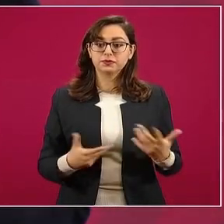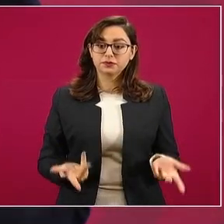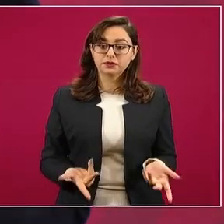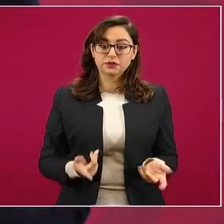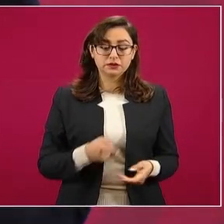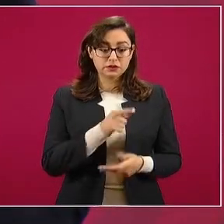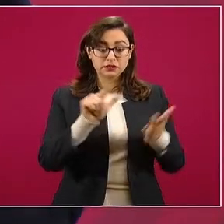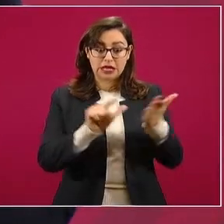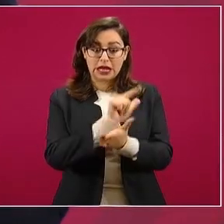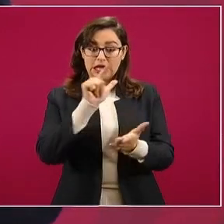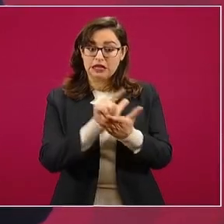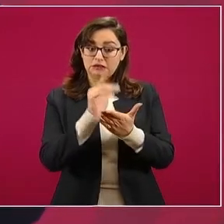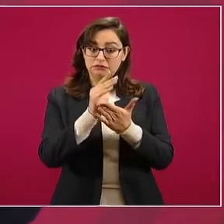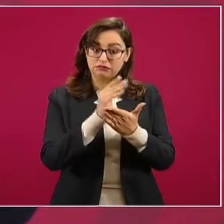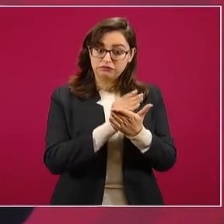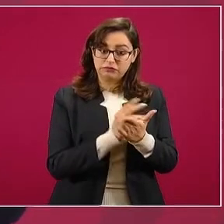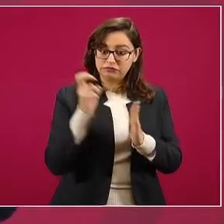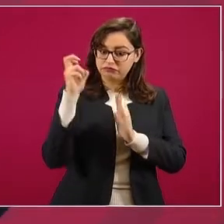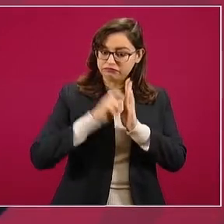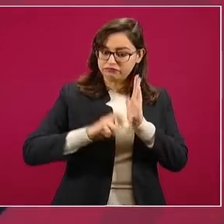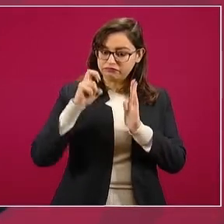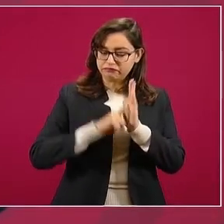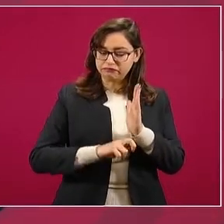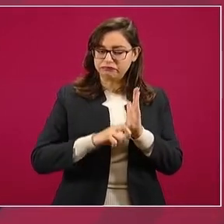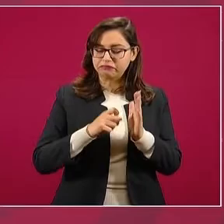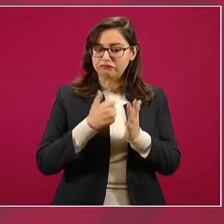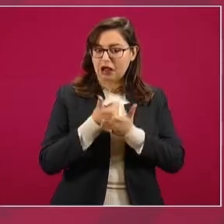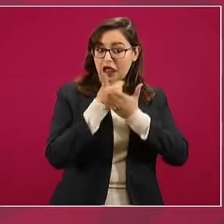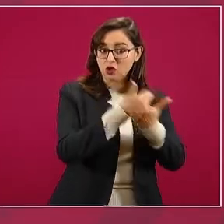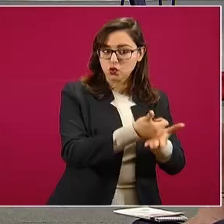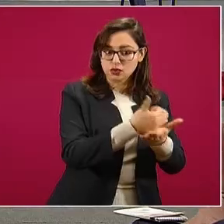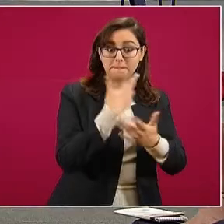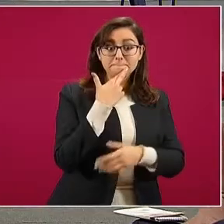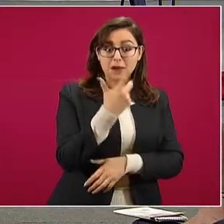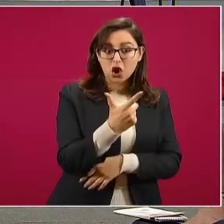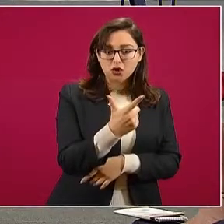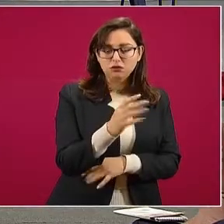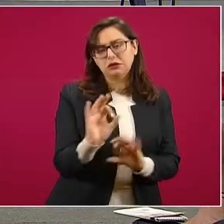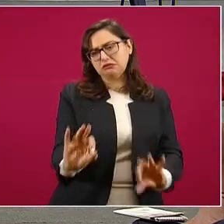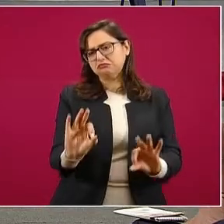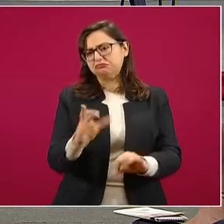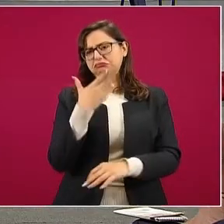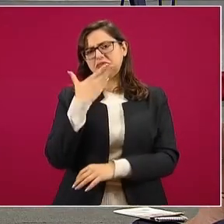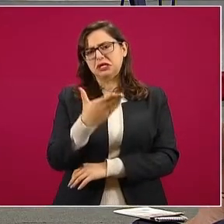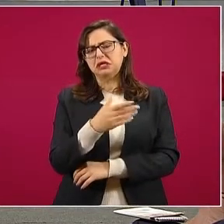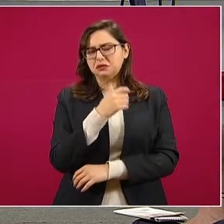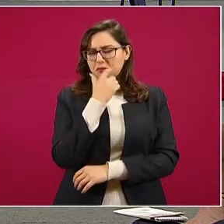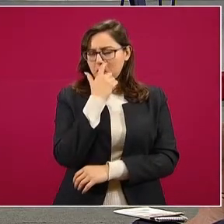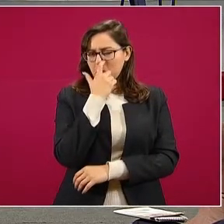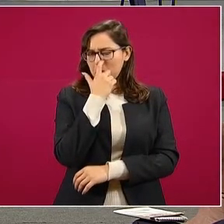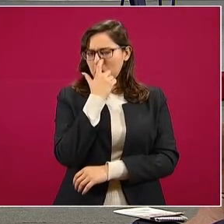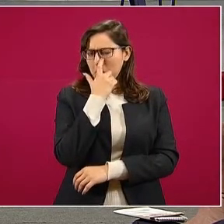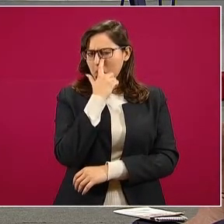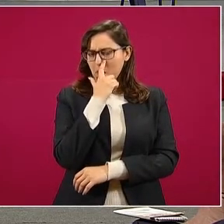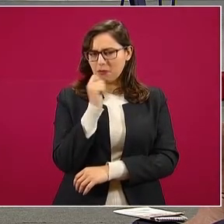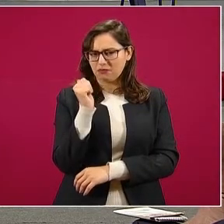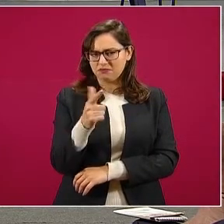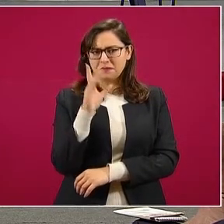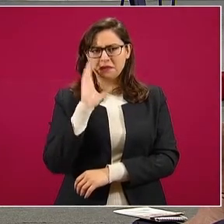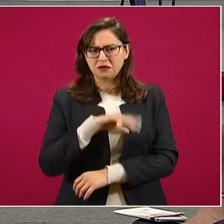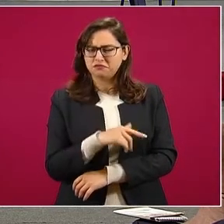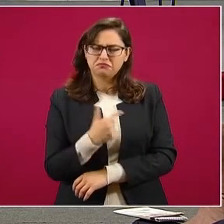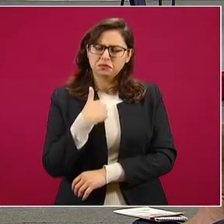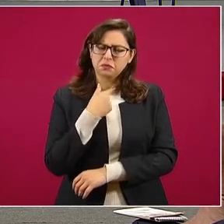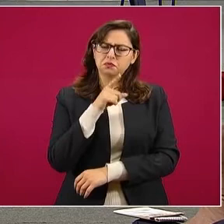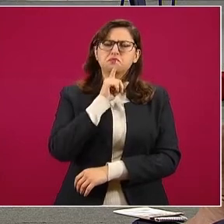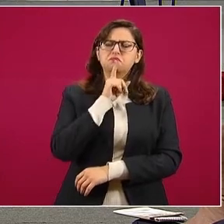marco legal, pues yo no lo vería mal, no lo veo mal. Desde luego los legisladores tienen